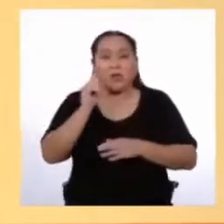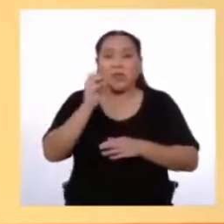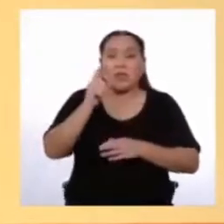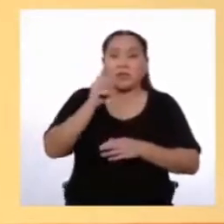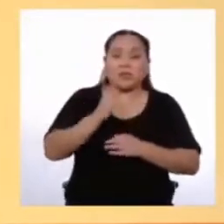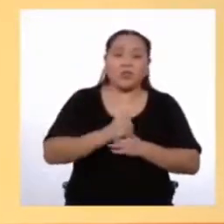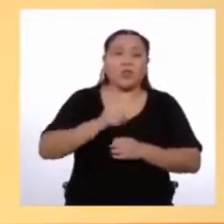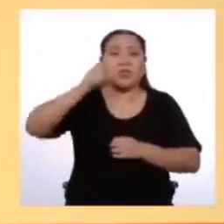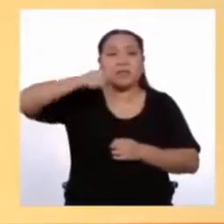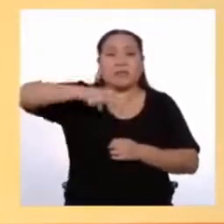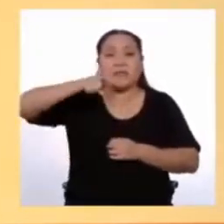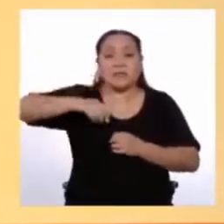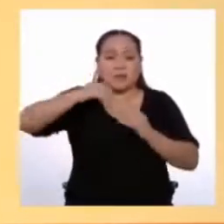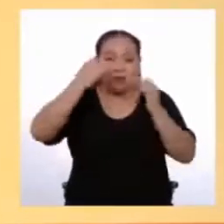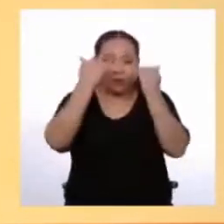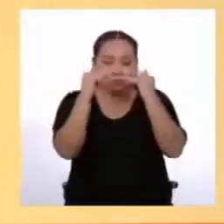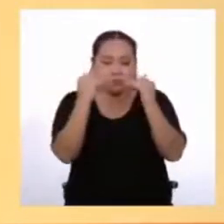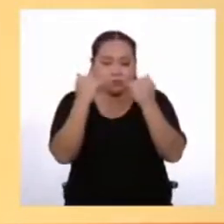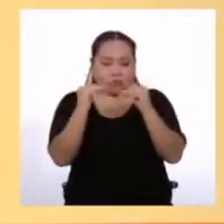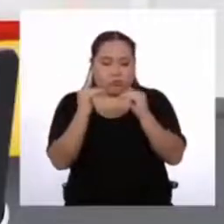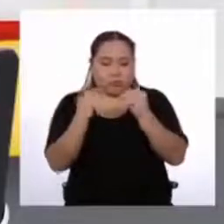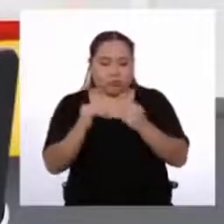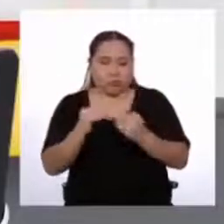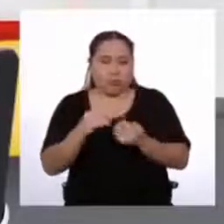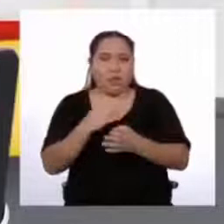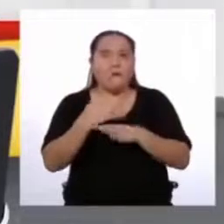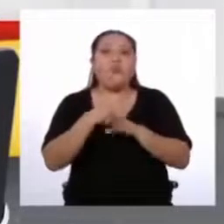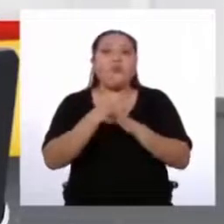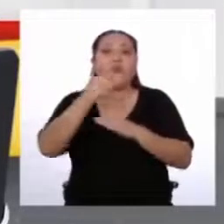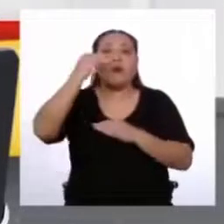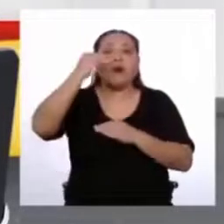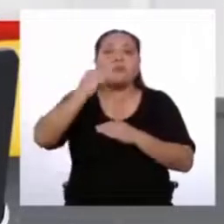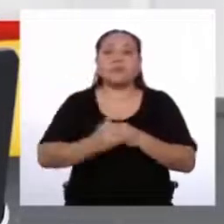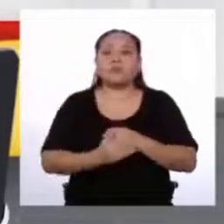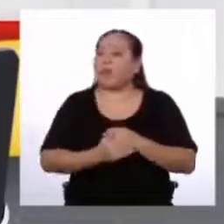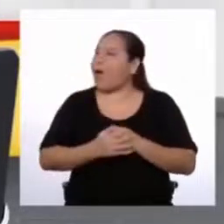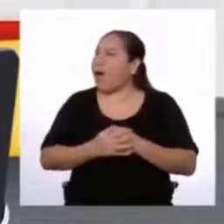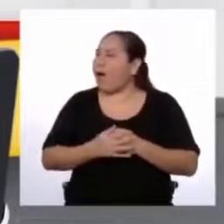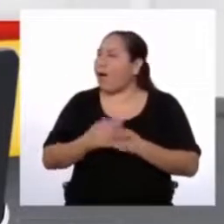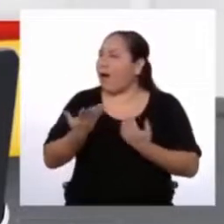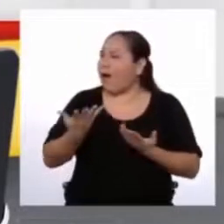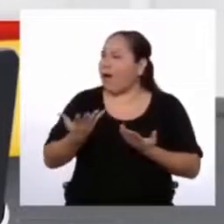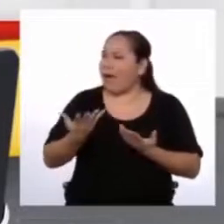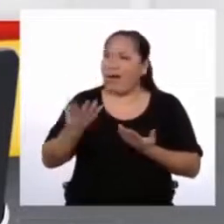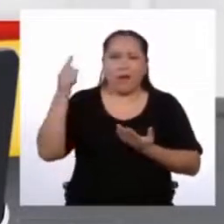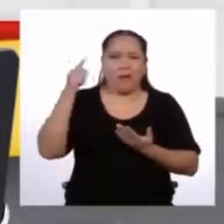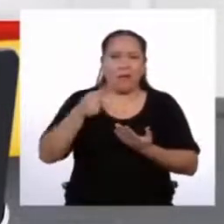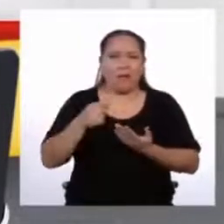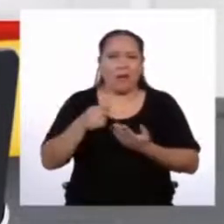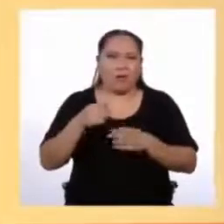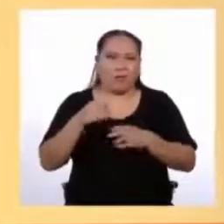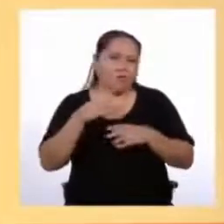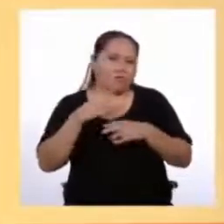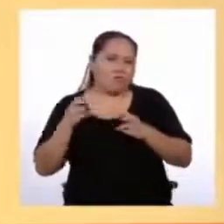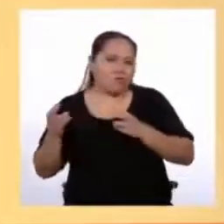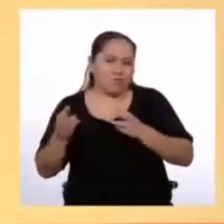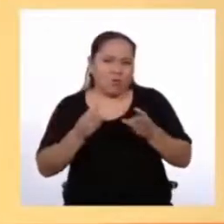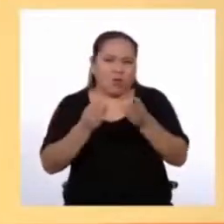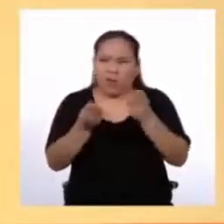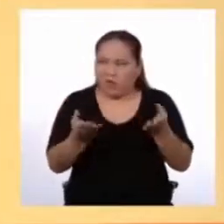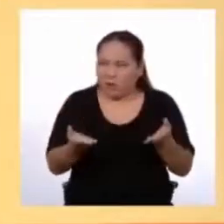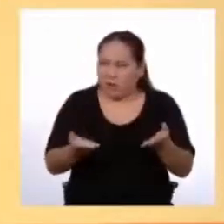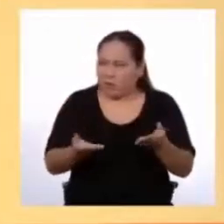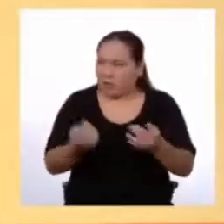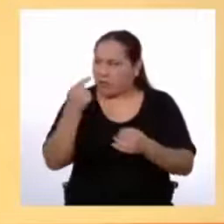utilices Un esquema De planificación Ah Y cuéntame ¿Hay un modelo Para eso? No hay un